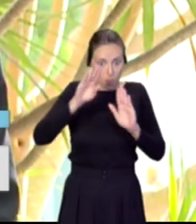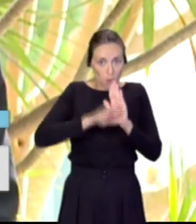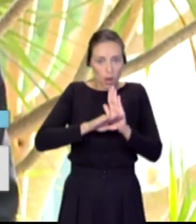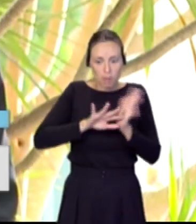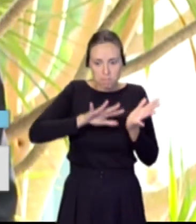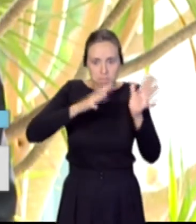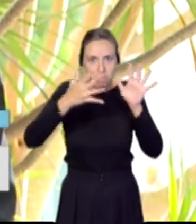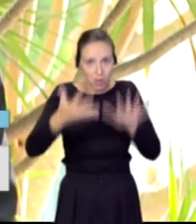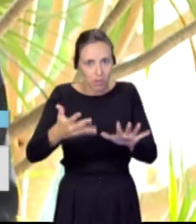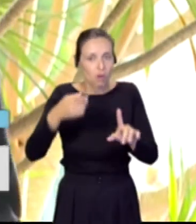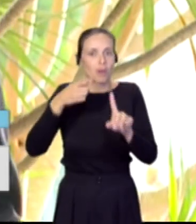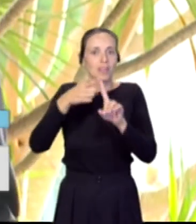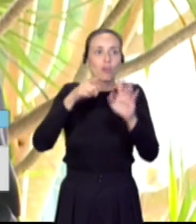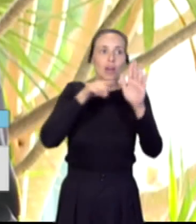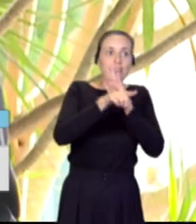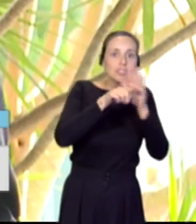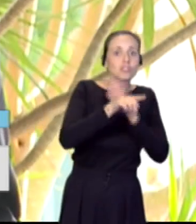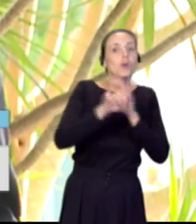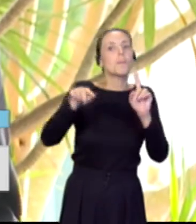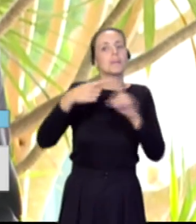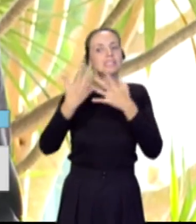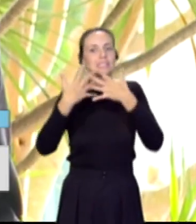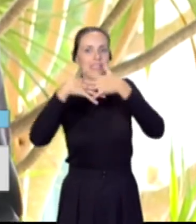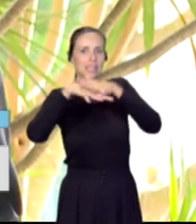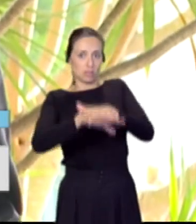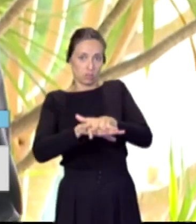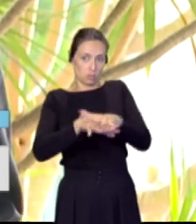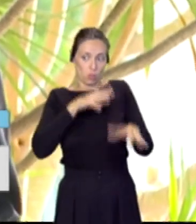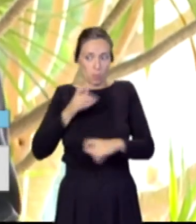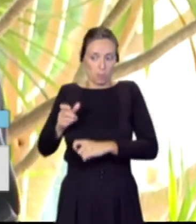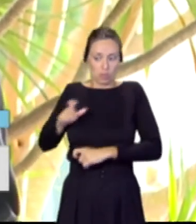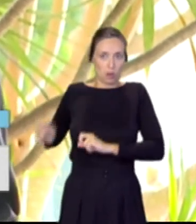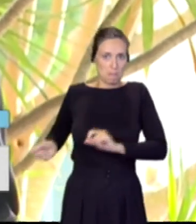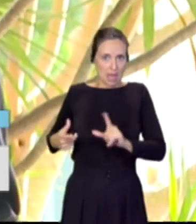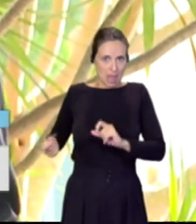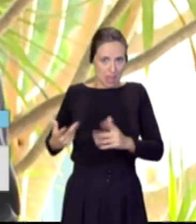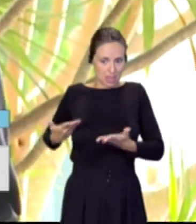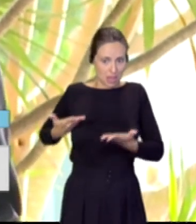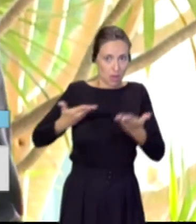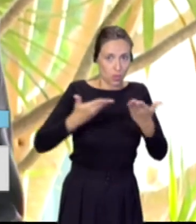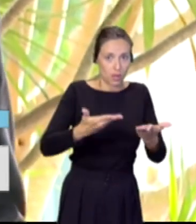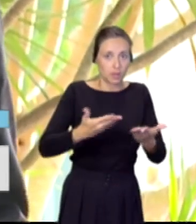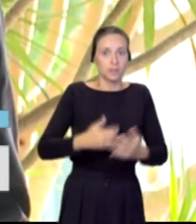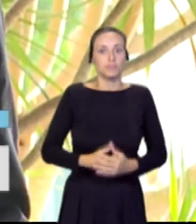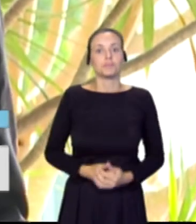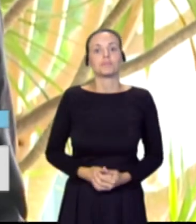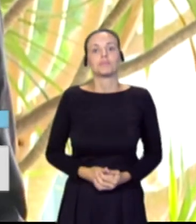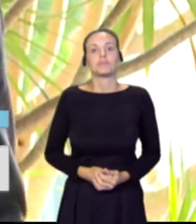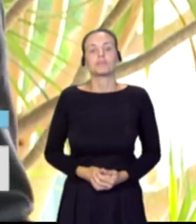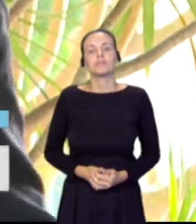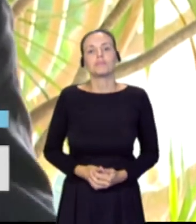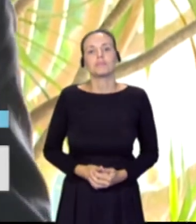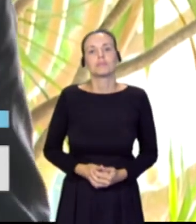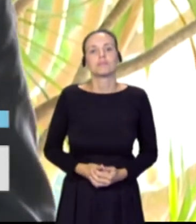y la integración de los migrantes. Si se presenta una solicitud